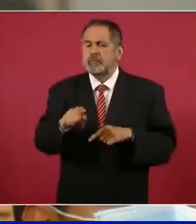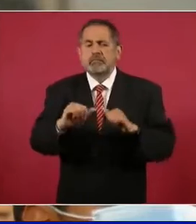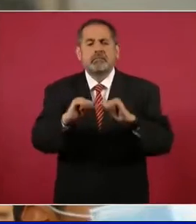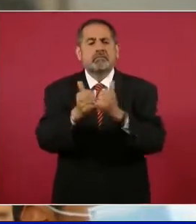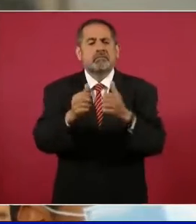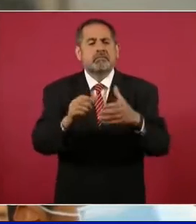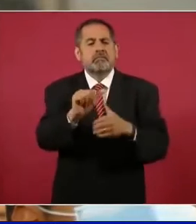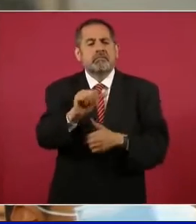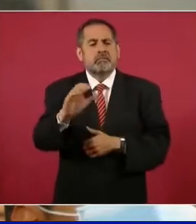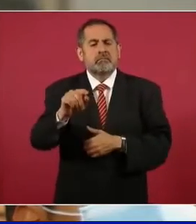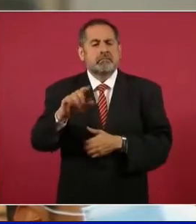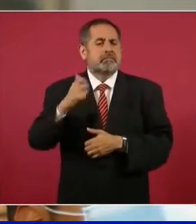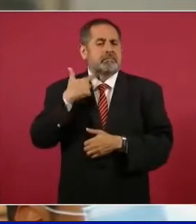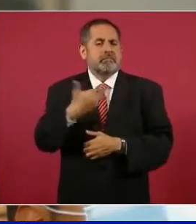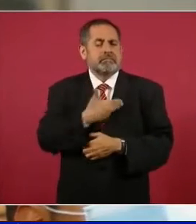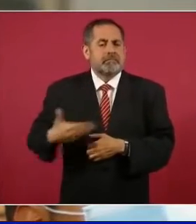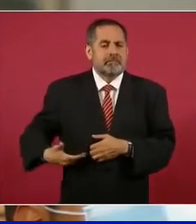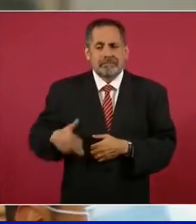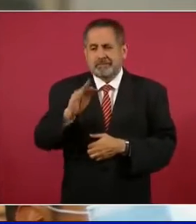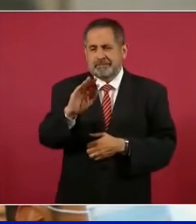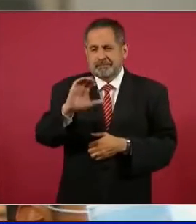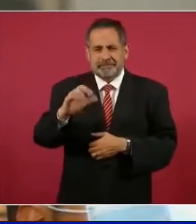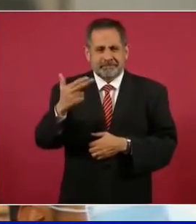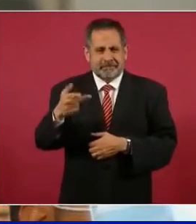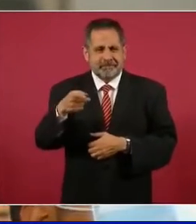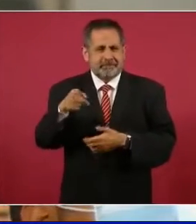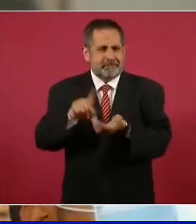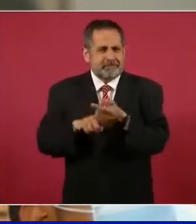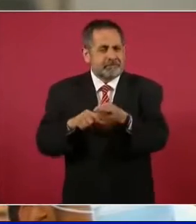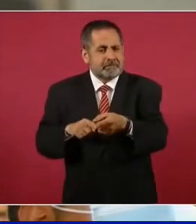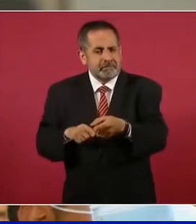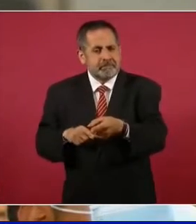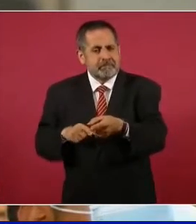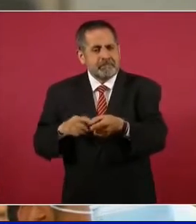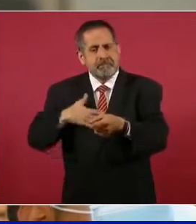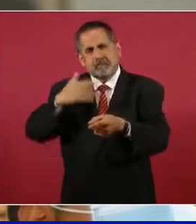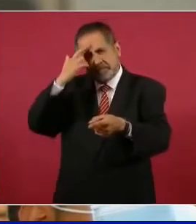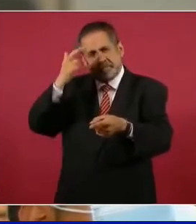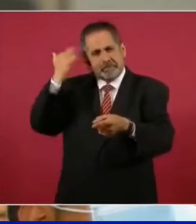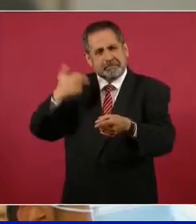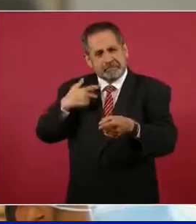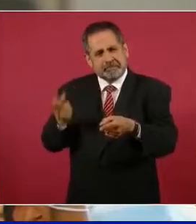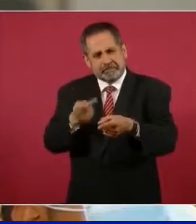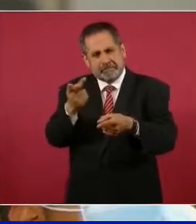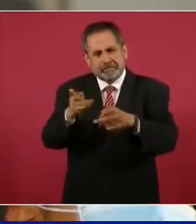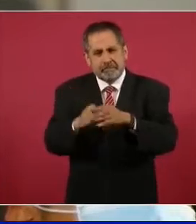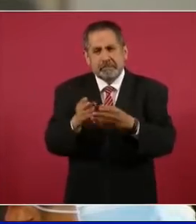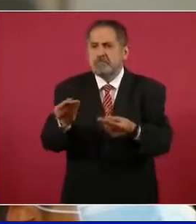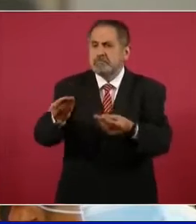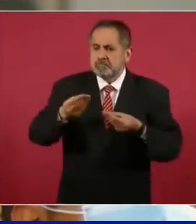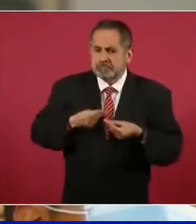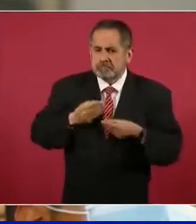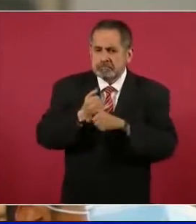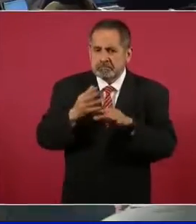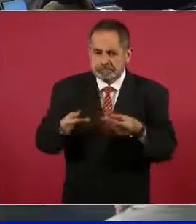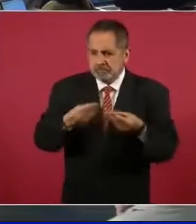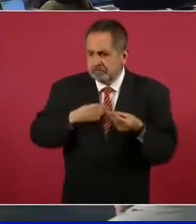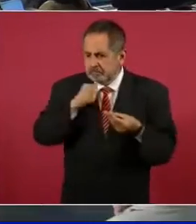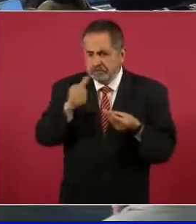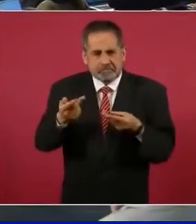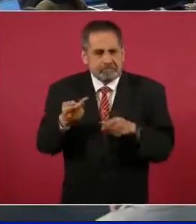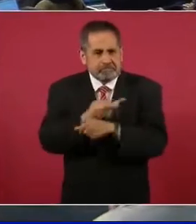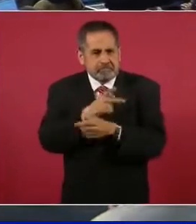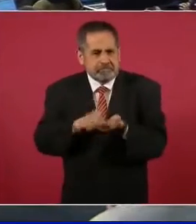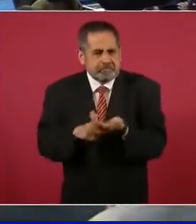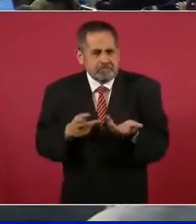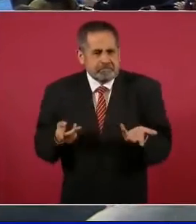por el expresidente Felipe Calderón. Esos meses en donde yo pregunté para ese informe, nunca me entregaron nada de ese informe de